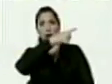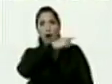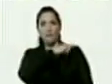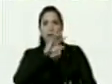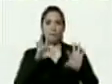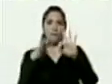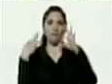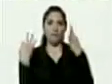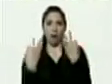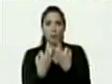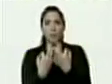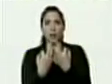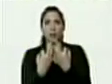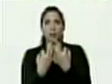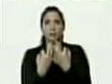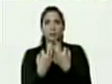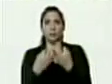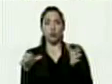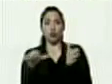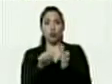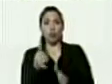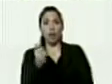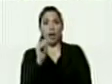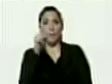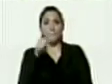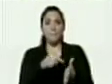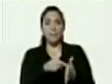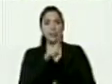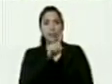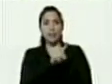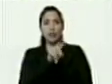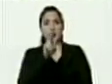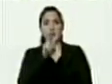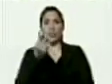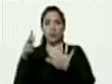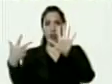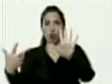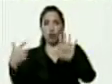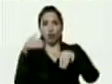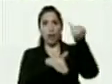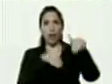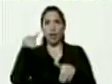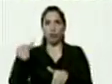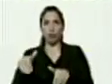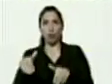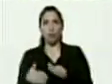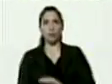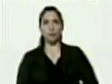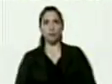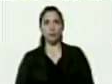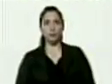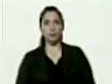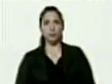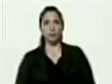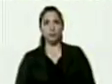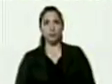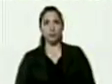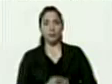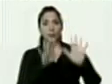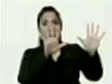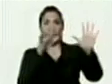donde hay 1128 electores somos son 19